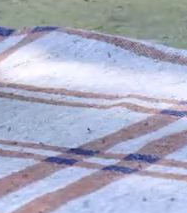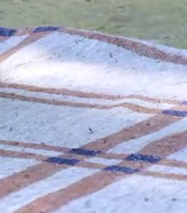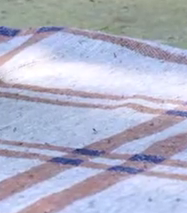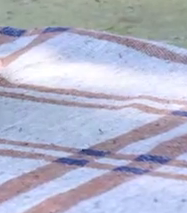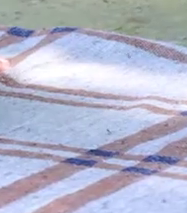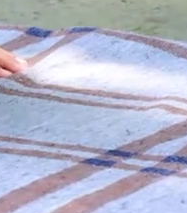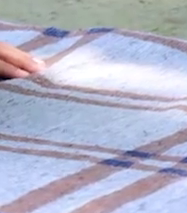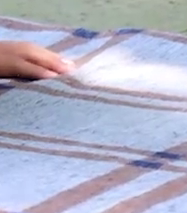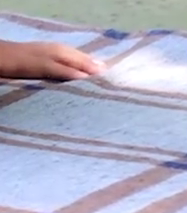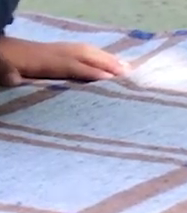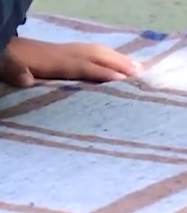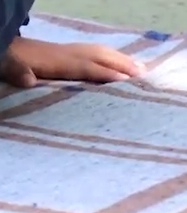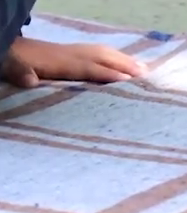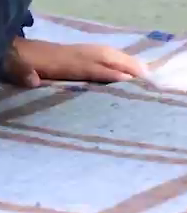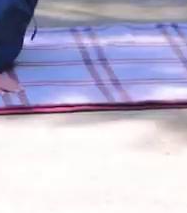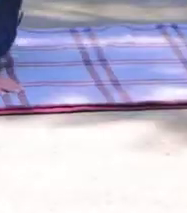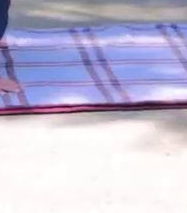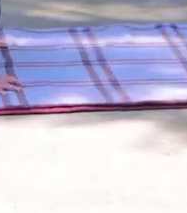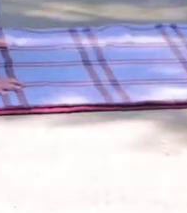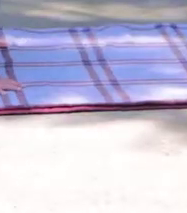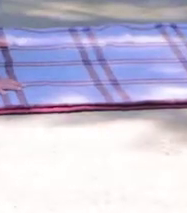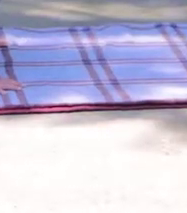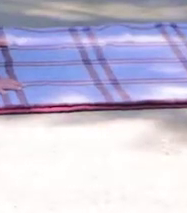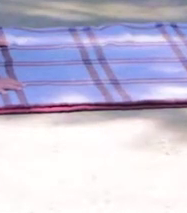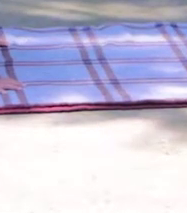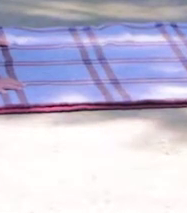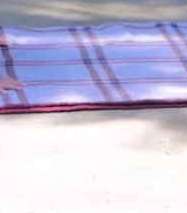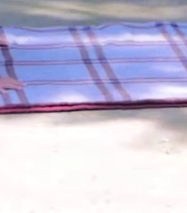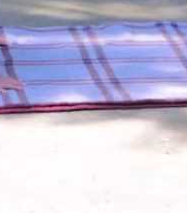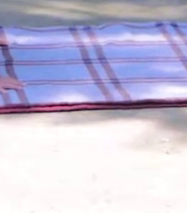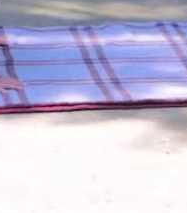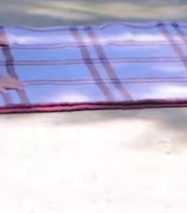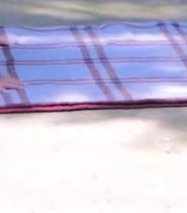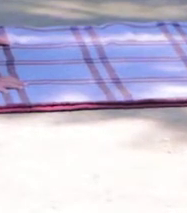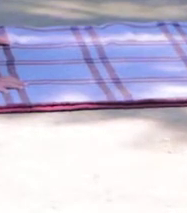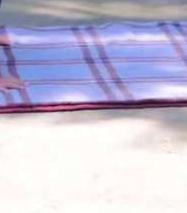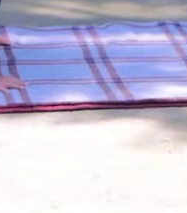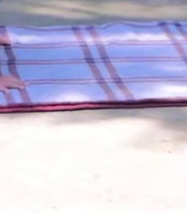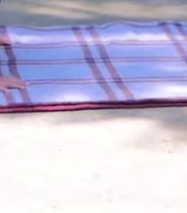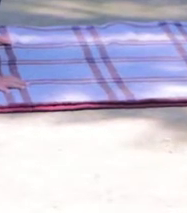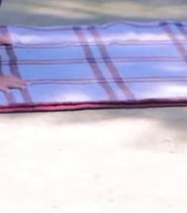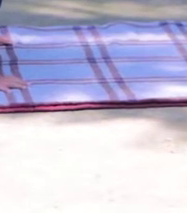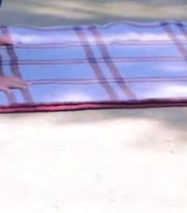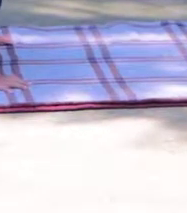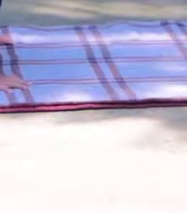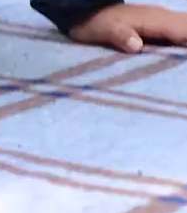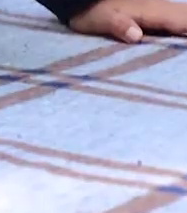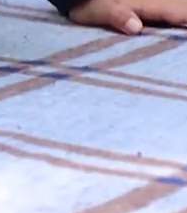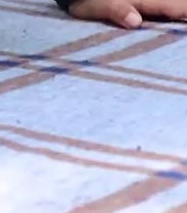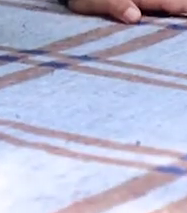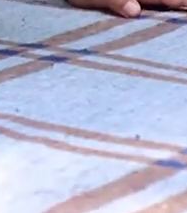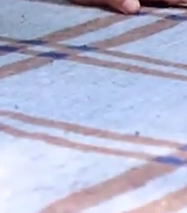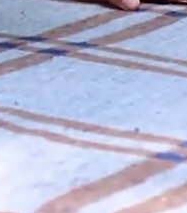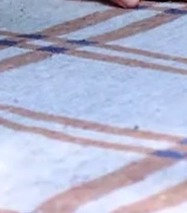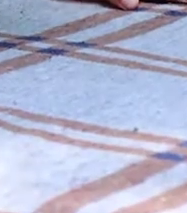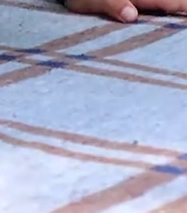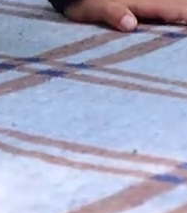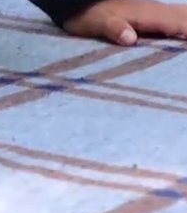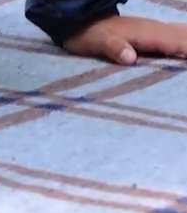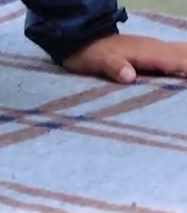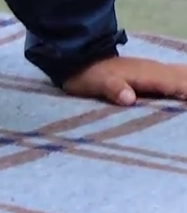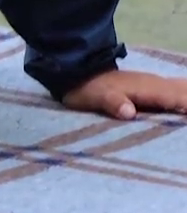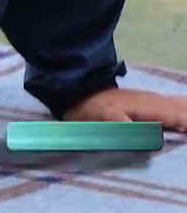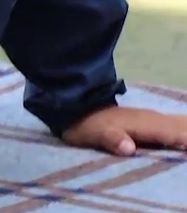Mantenemos extendidos los brazos. Ahí, sostenido. Diez segundos. Respira. Respira.